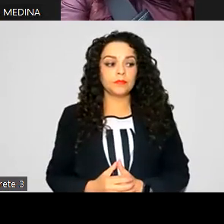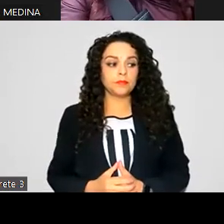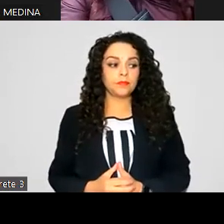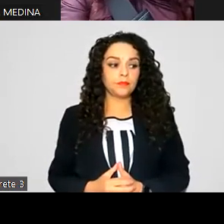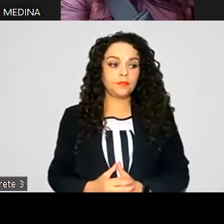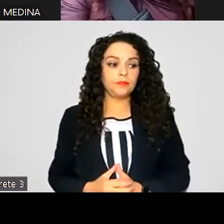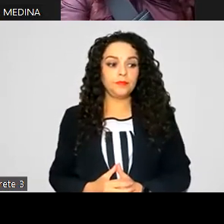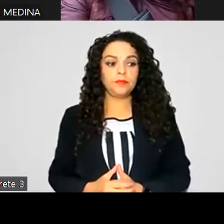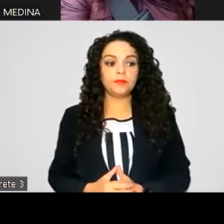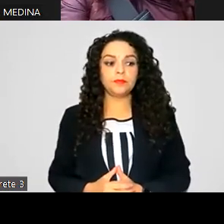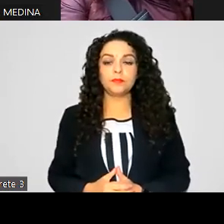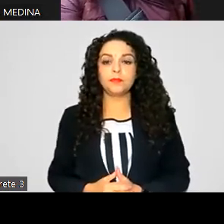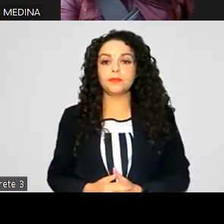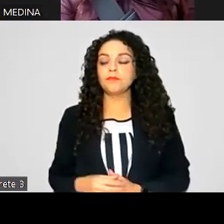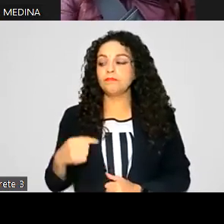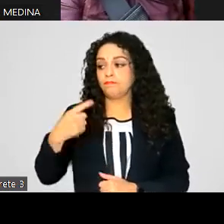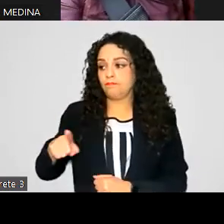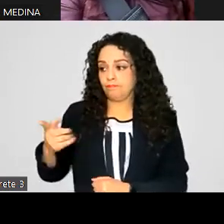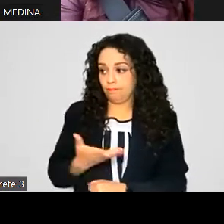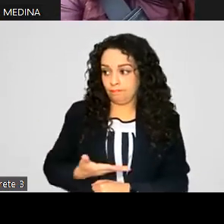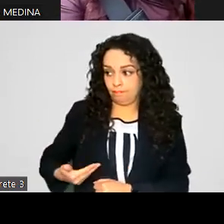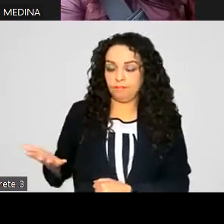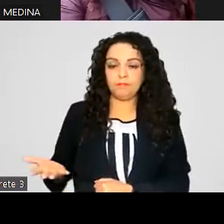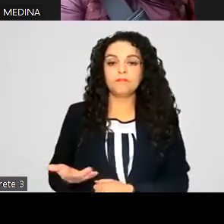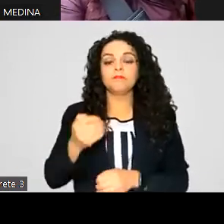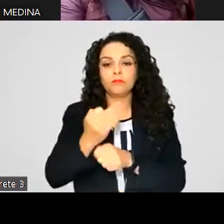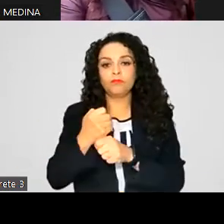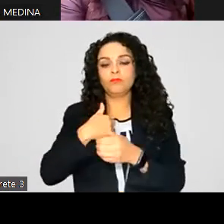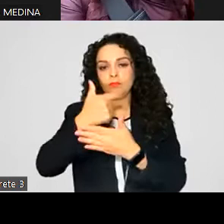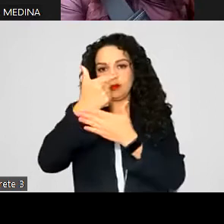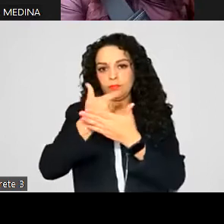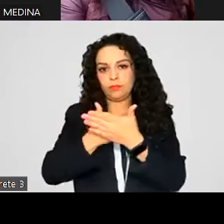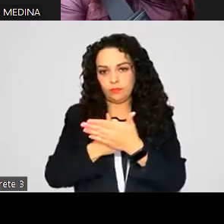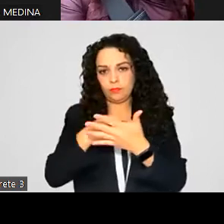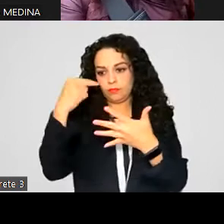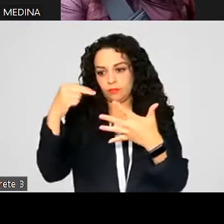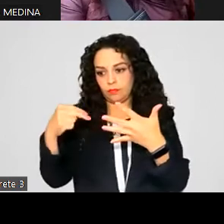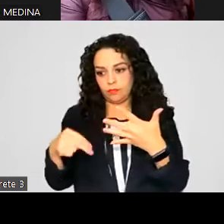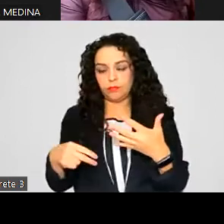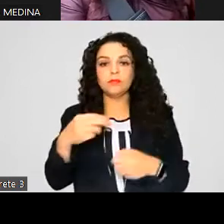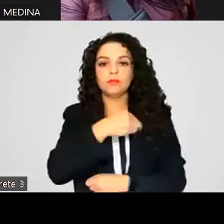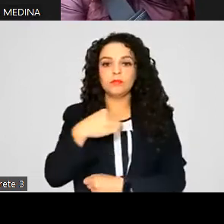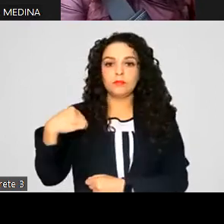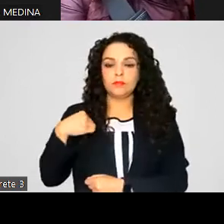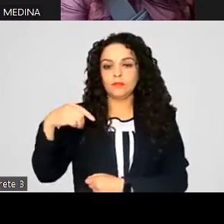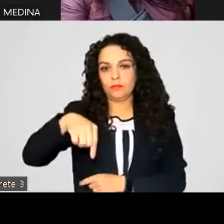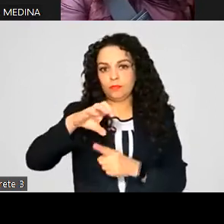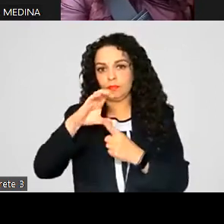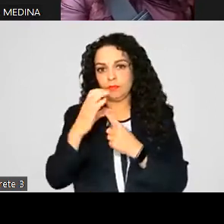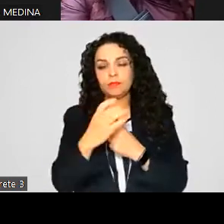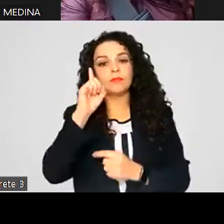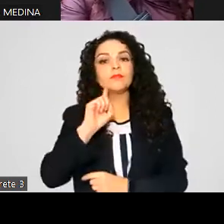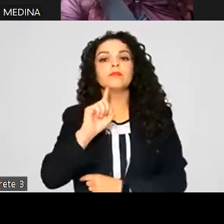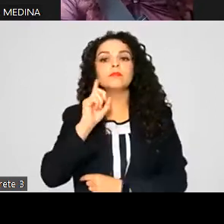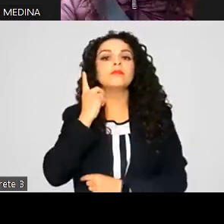Por instrucciones de la presidencia, se procede a pasar lista de asistencia de las diputadas integrantes de esta comisión. Diputada